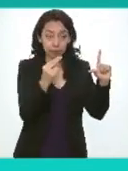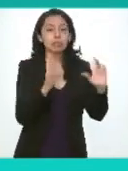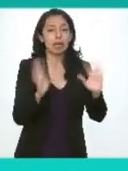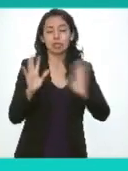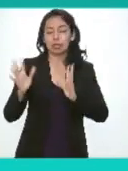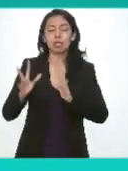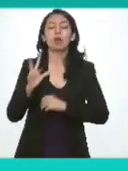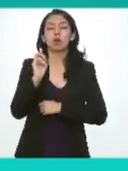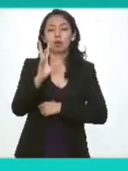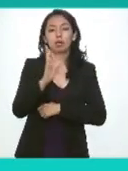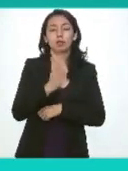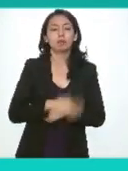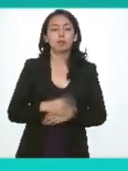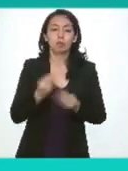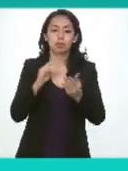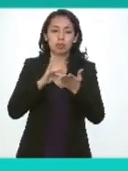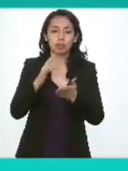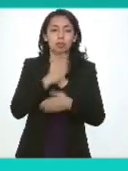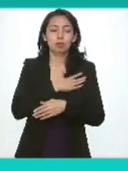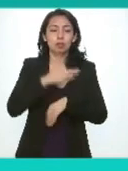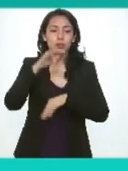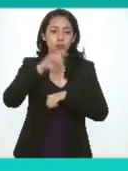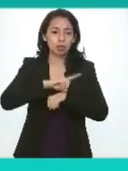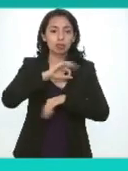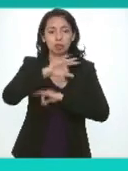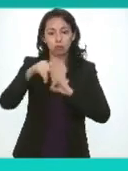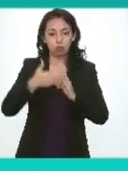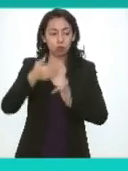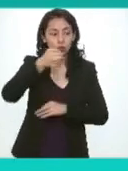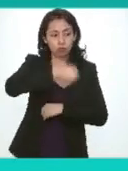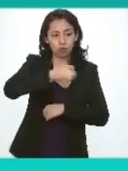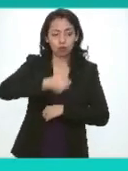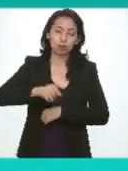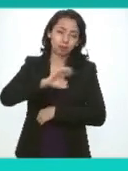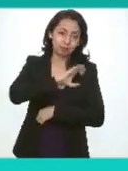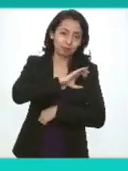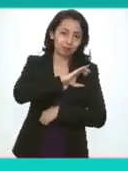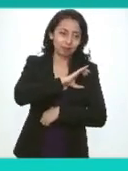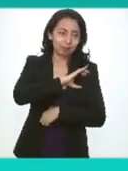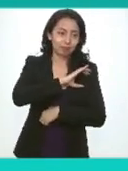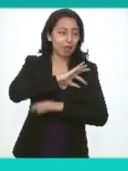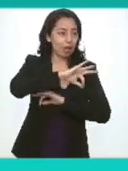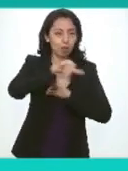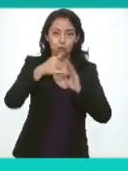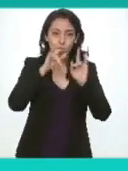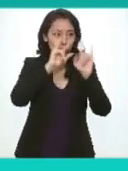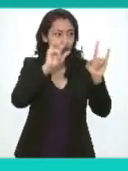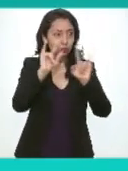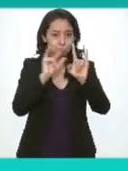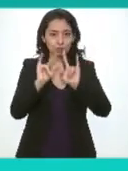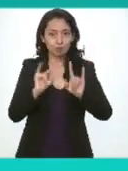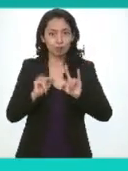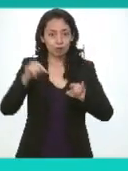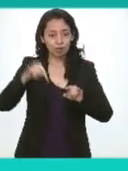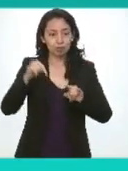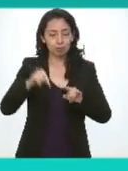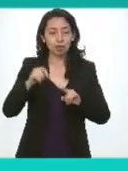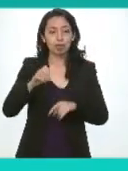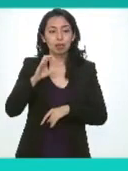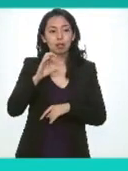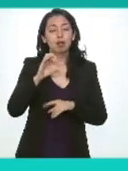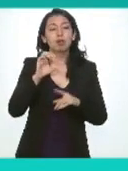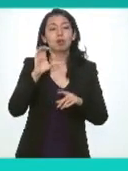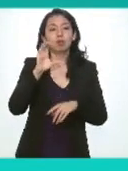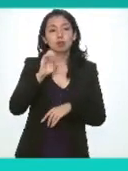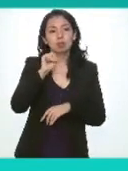muchas gracias buenos días a todas y a todos saludo con afecto a todos los integrantes de este consejo nacional